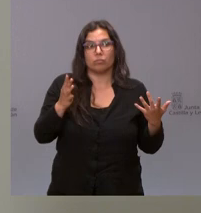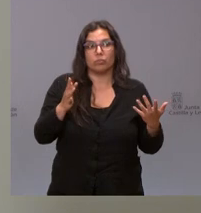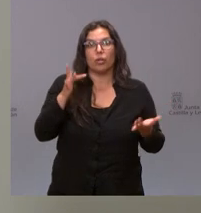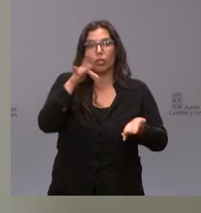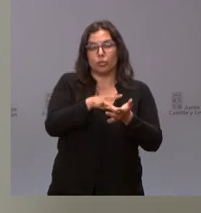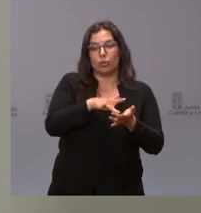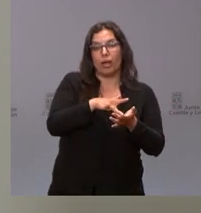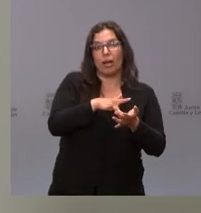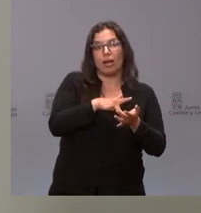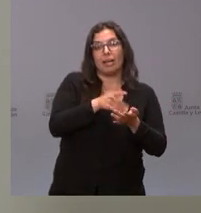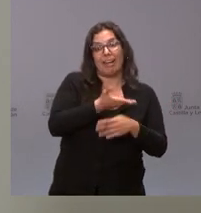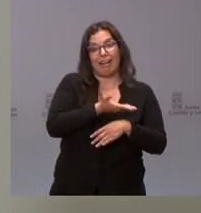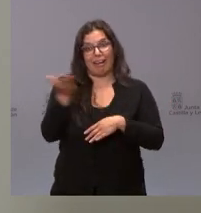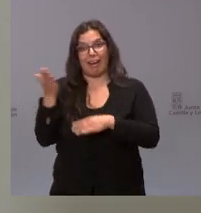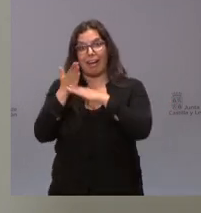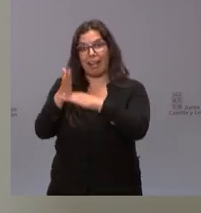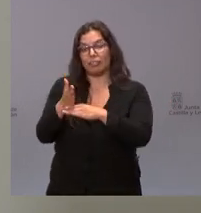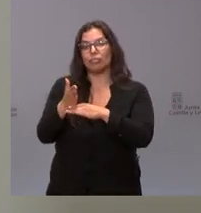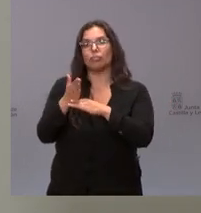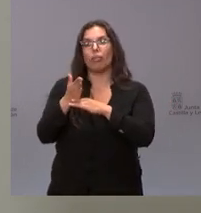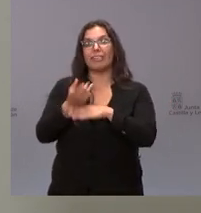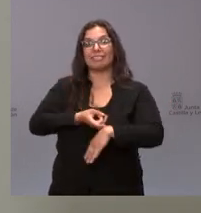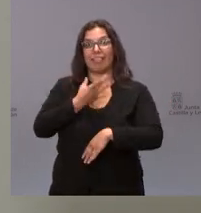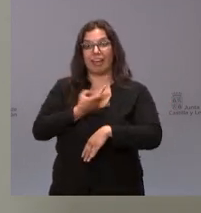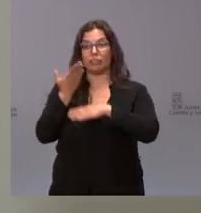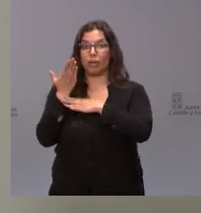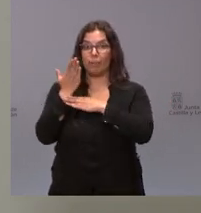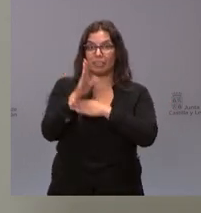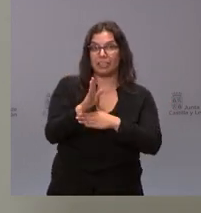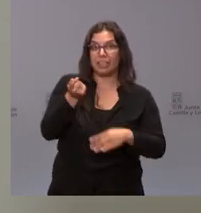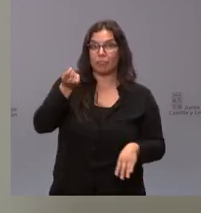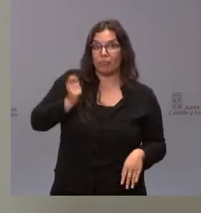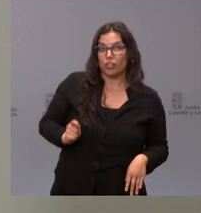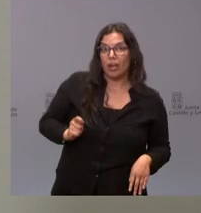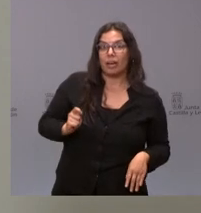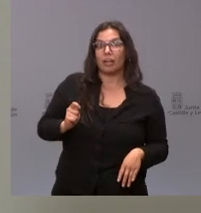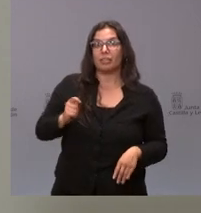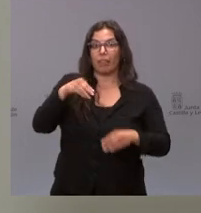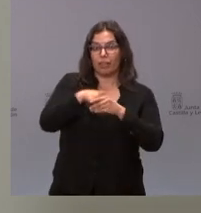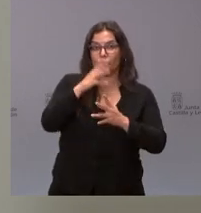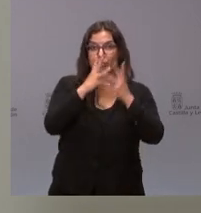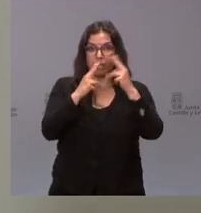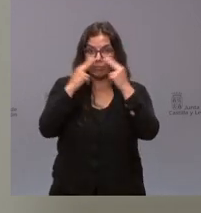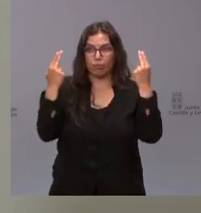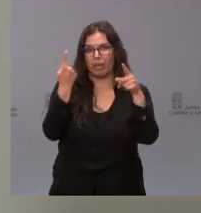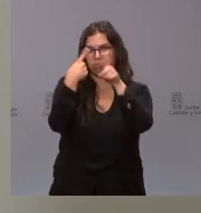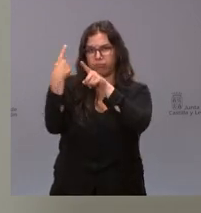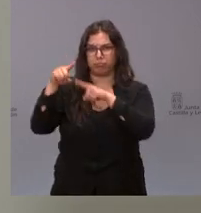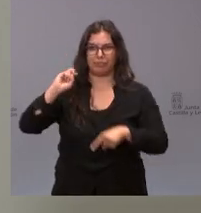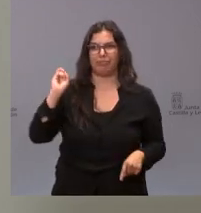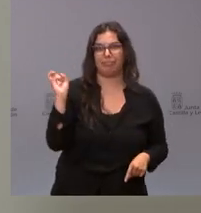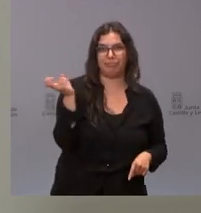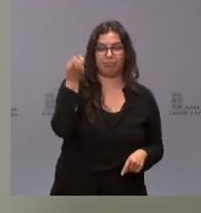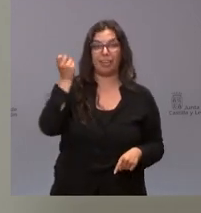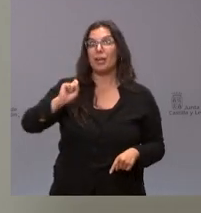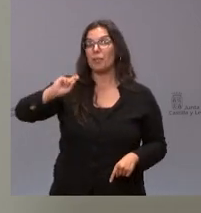importante de sindicatos de representantes de sindicatos en la administración pública y especialmente todavía